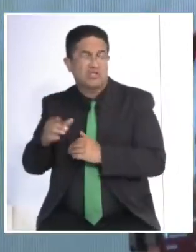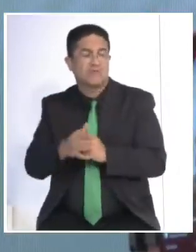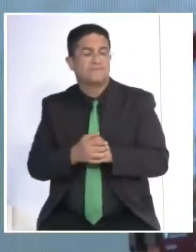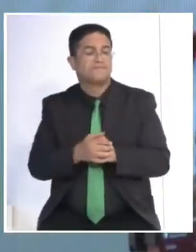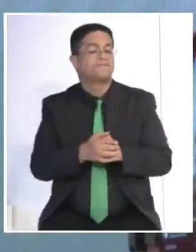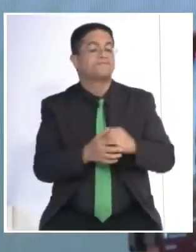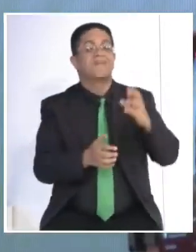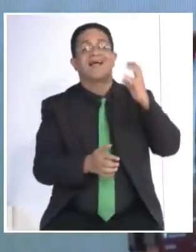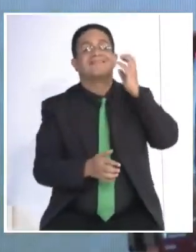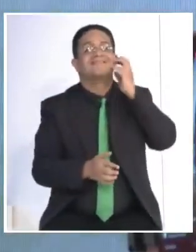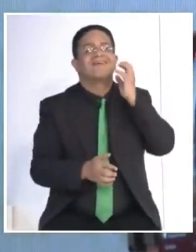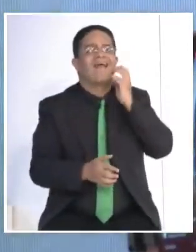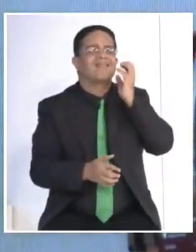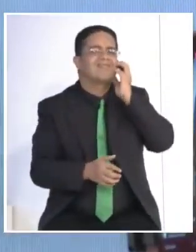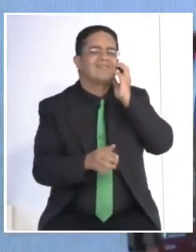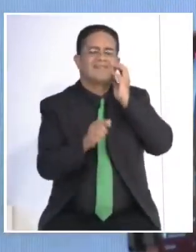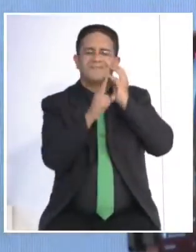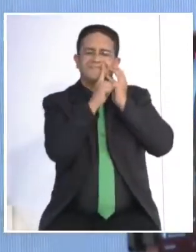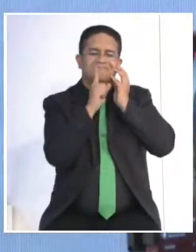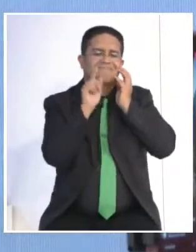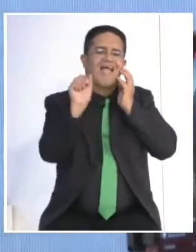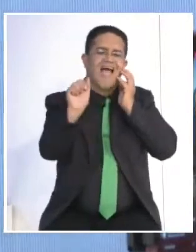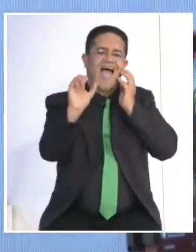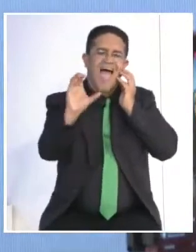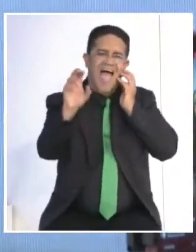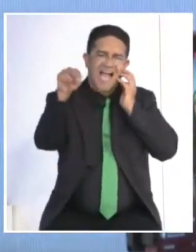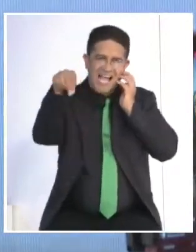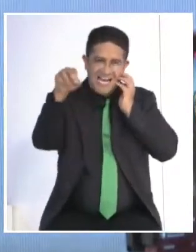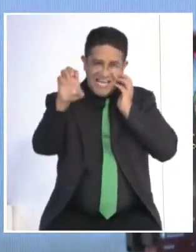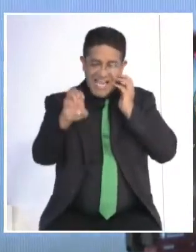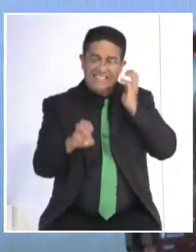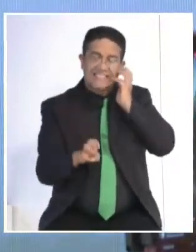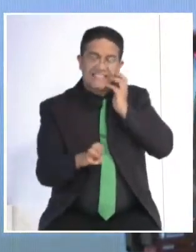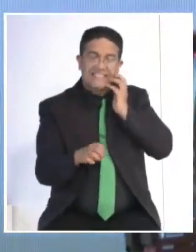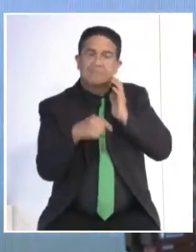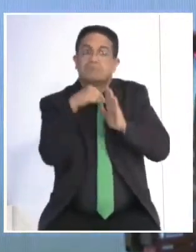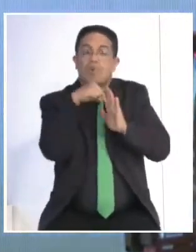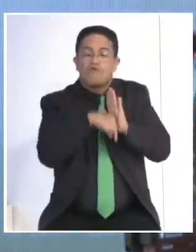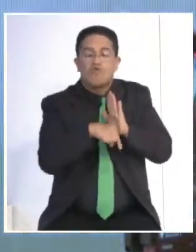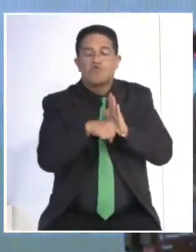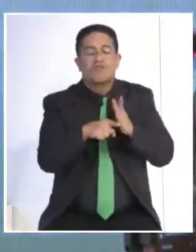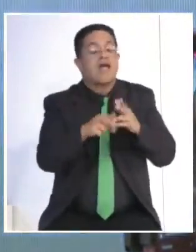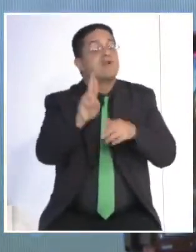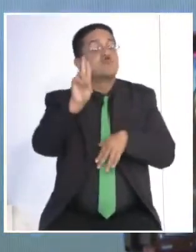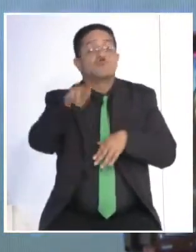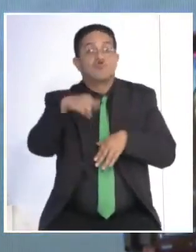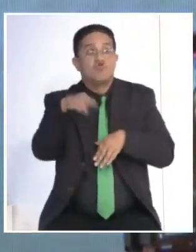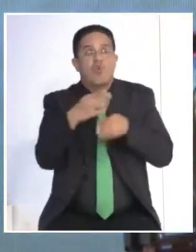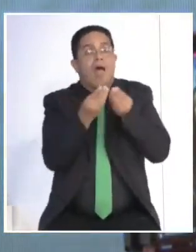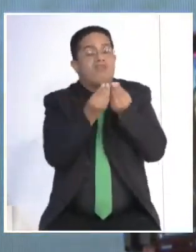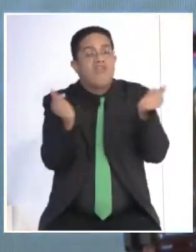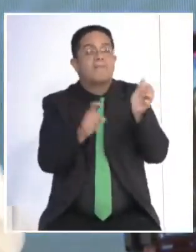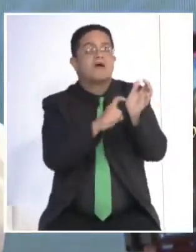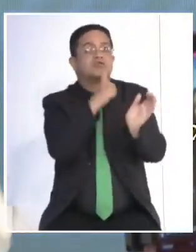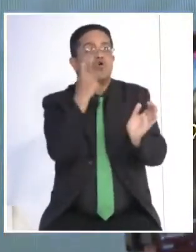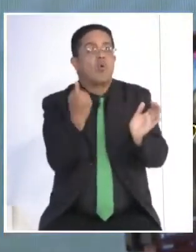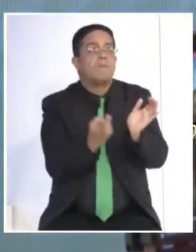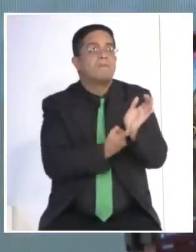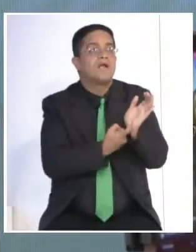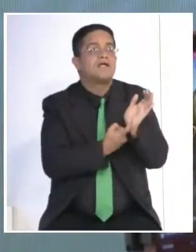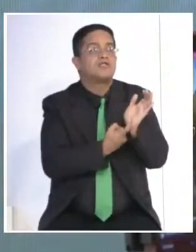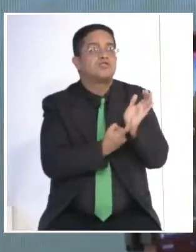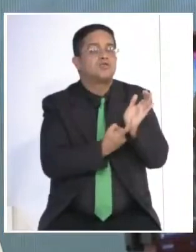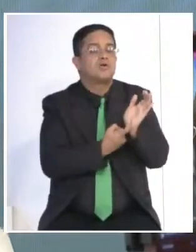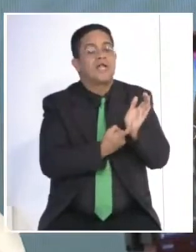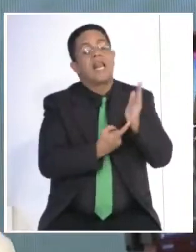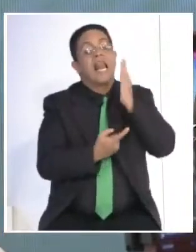compleja y las cicatrices de acné lo son. De hecho hay varios tipos de cicatrices. Entonces, nunca se van a eliminar por completo. Hay unas que van a quedar socavadas, la